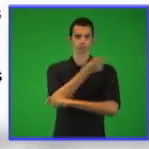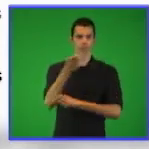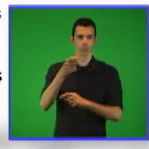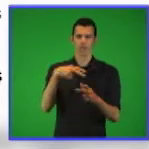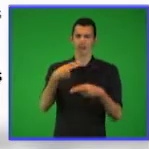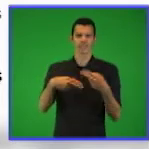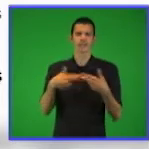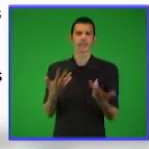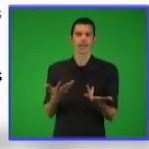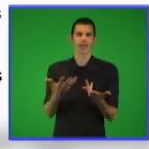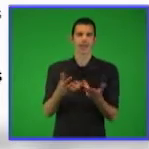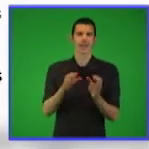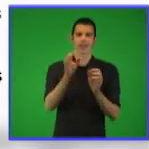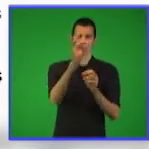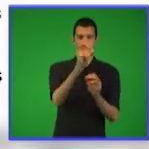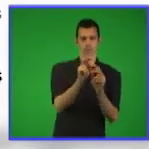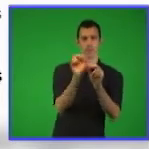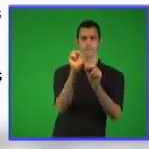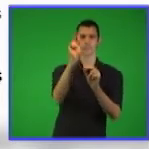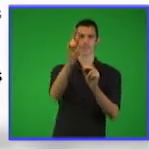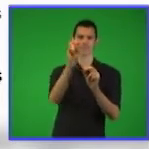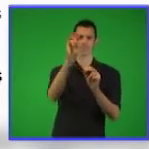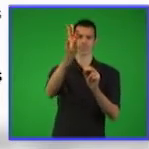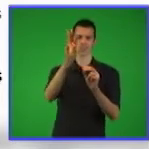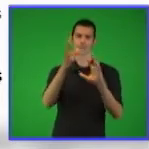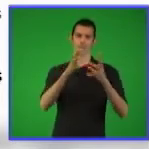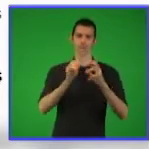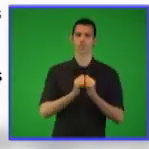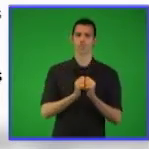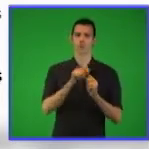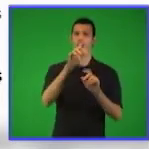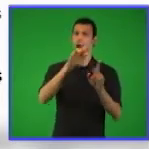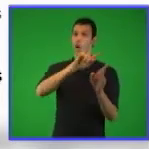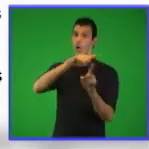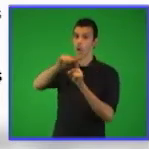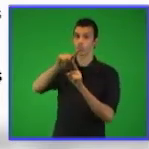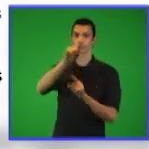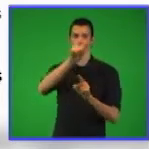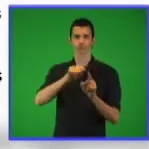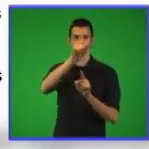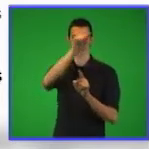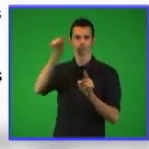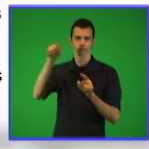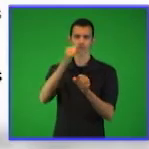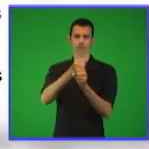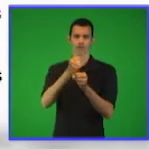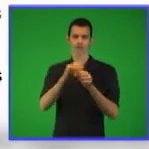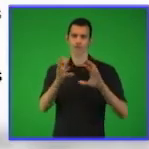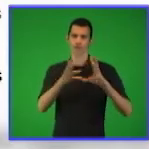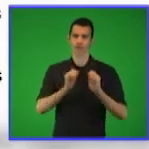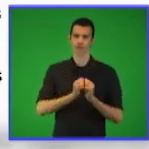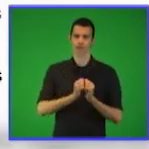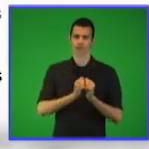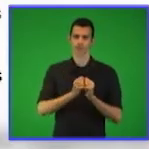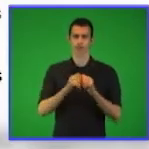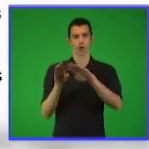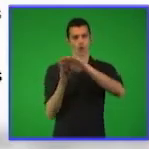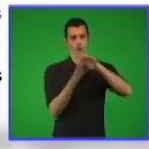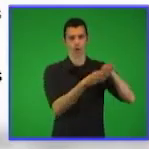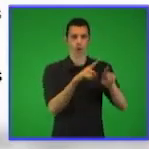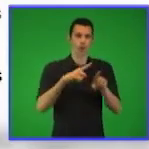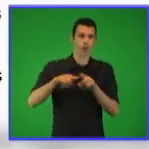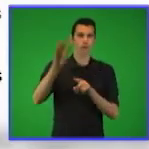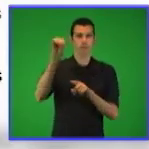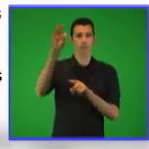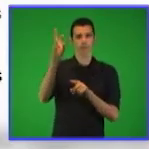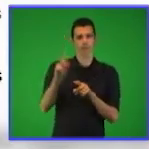trabajaremos las propiedades de las potencias y los radicales. Y en el caso de esas especialidades de ciencias